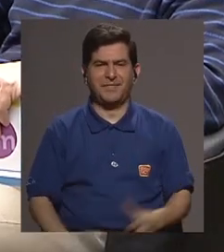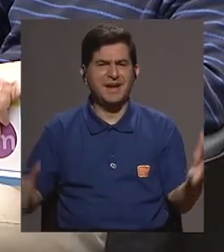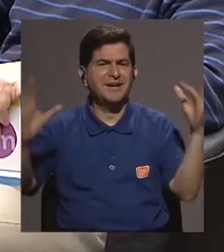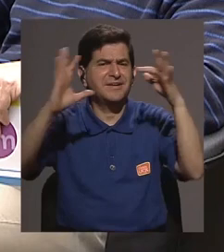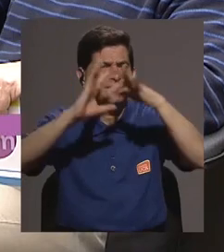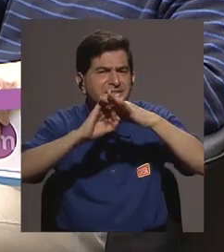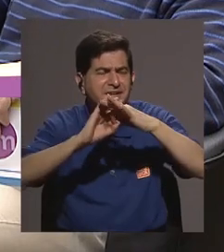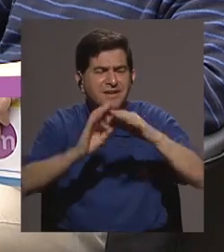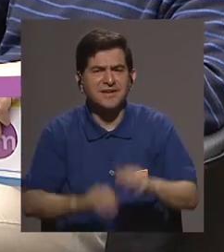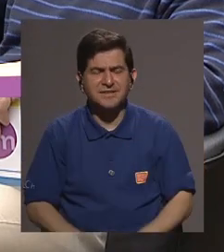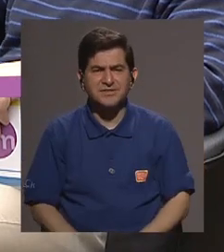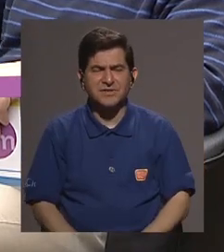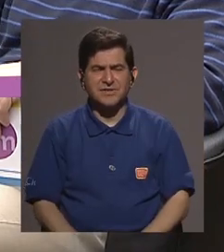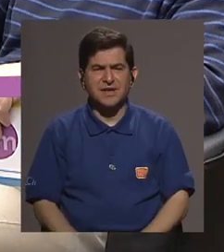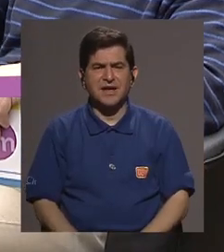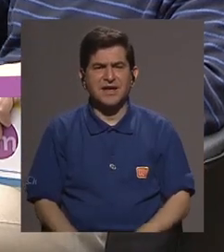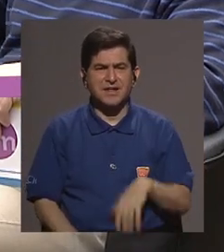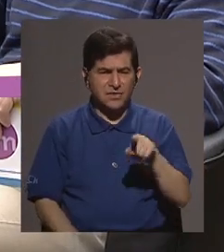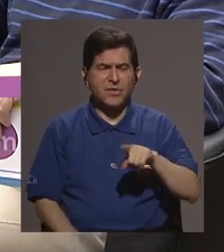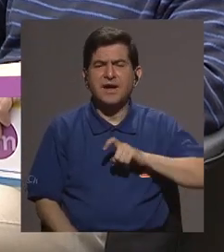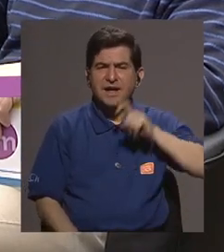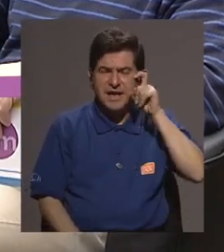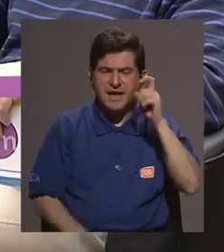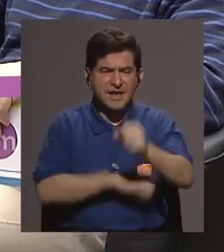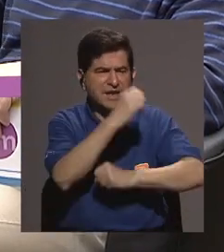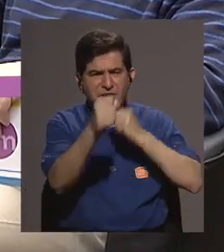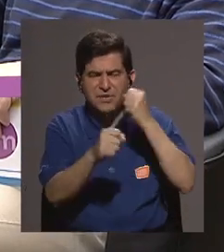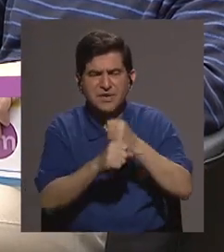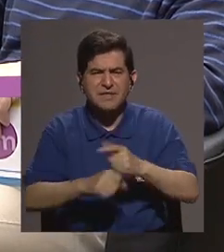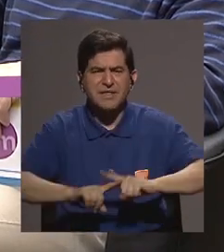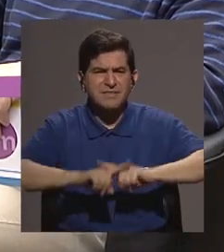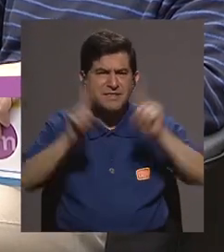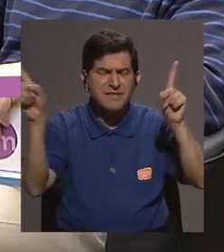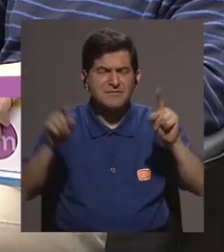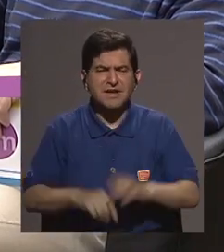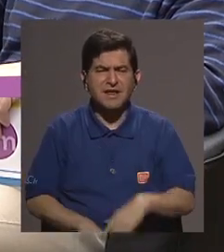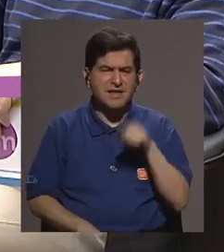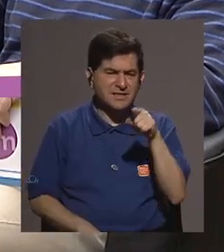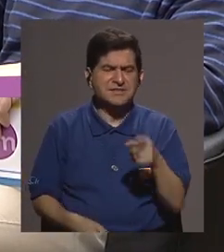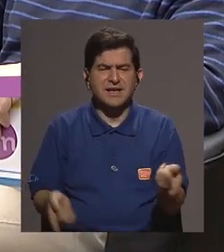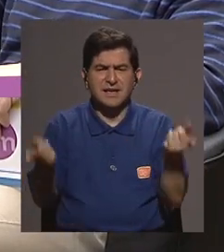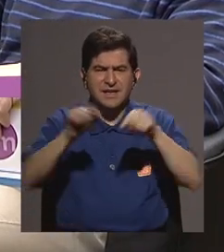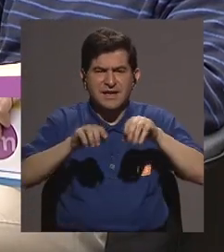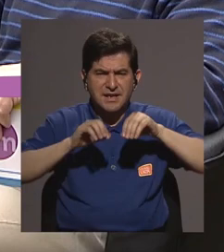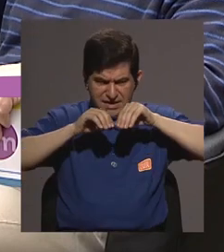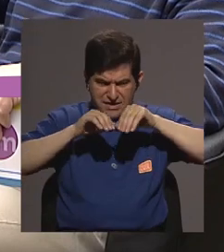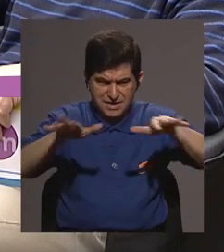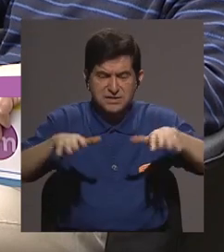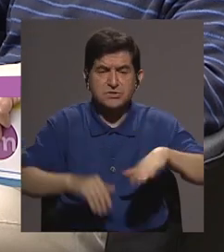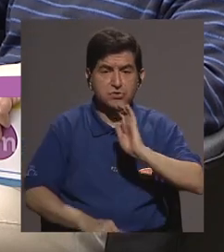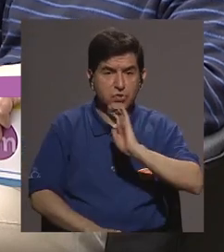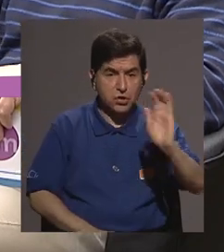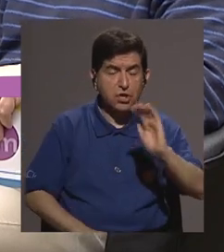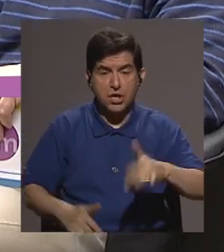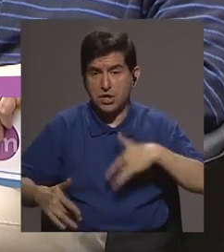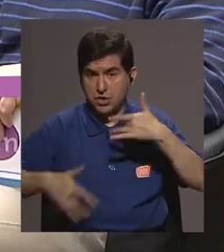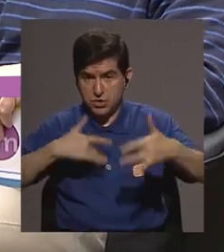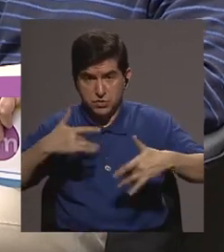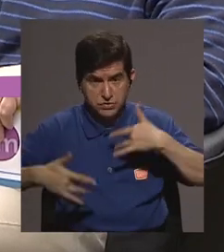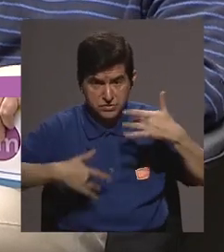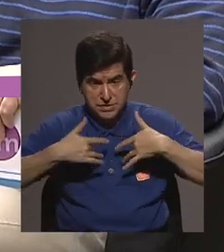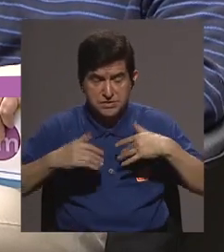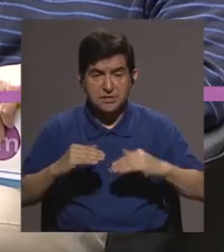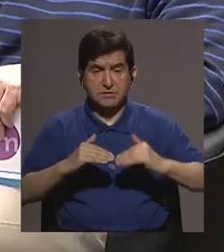con respecto a sexo de edad ¿hace alguna diferenciación lo que es la transmisión? es decir los niños pueden ser más